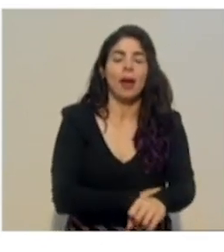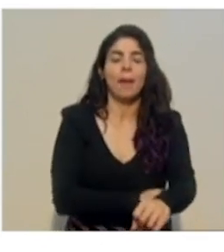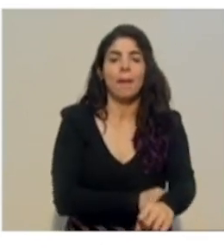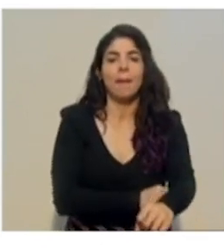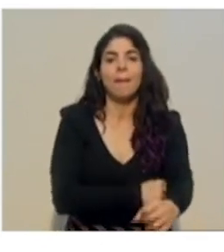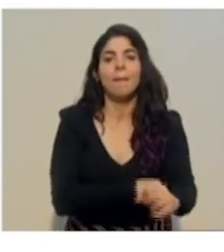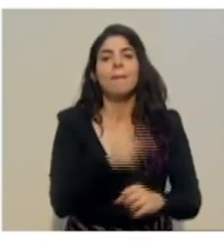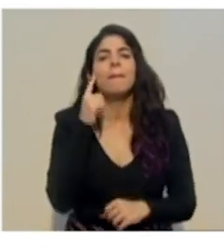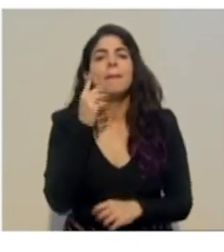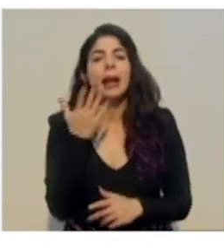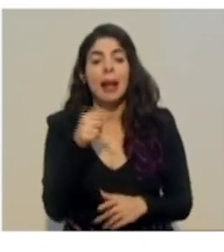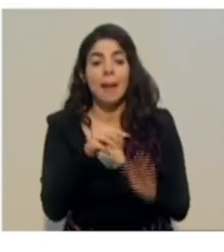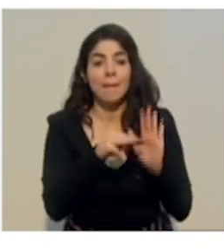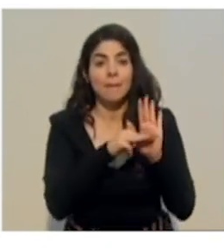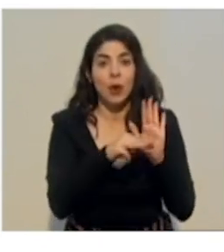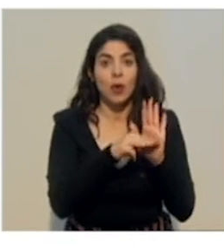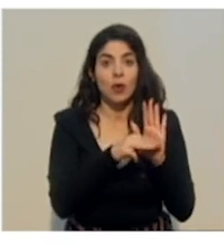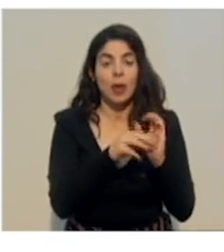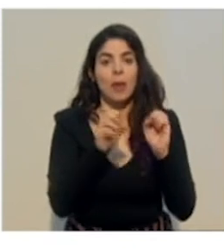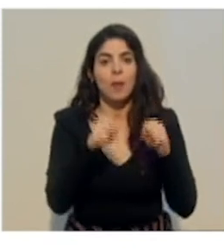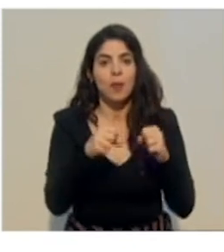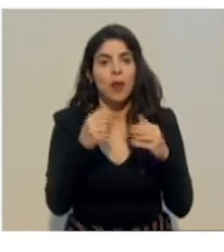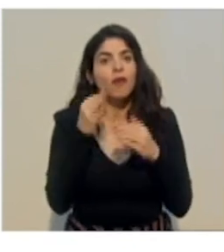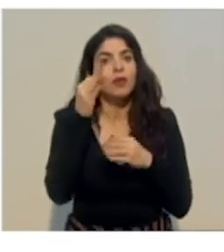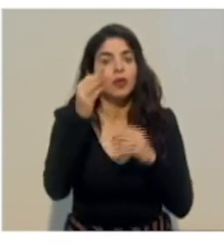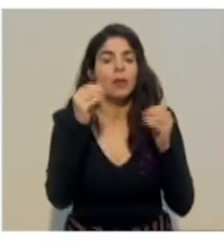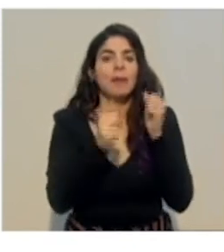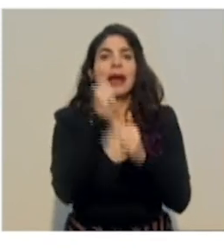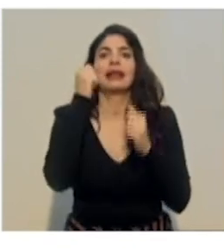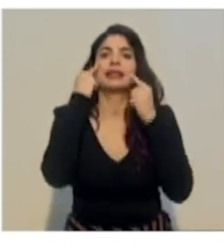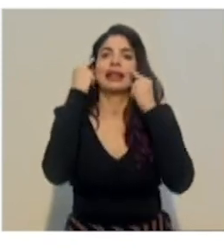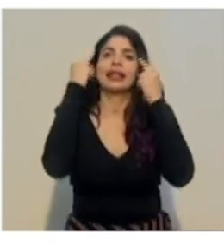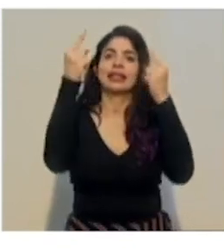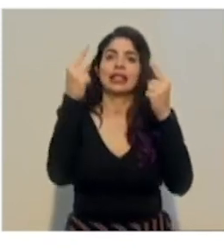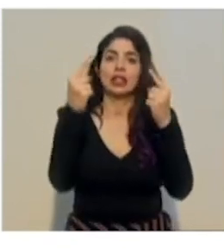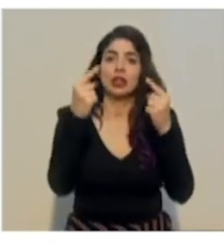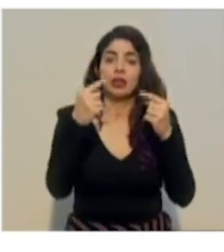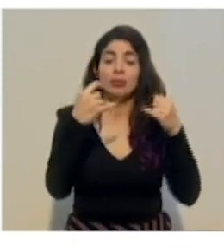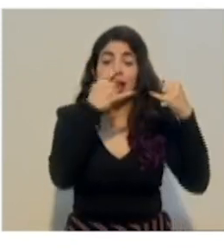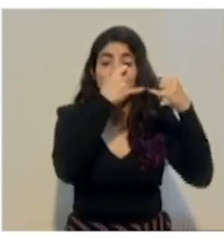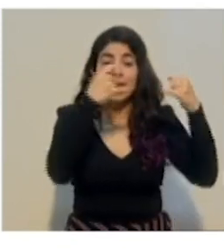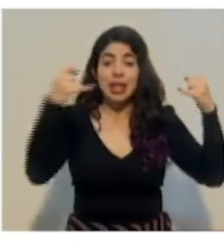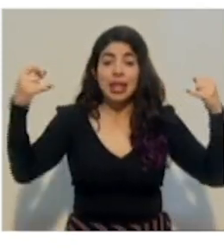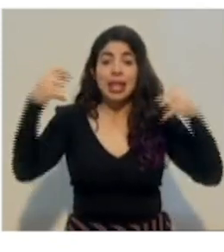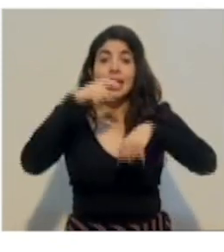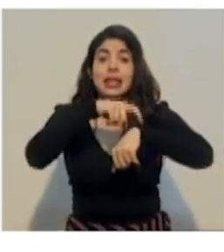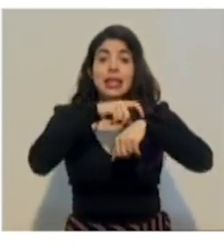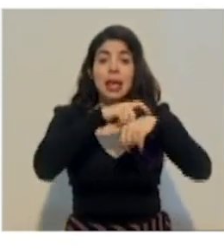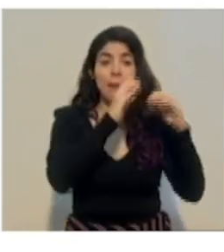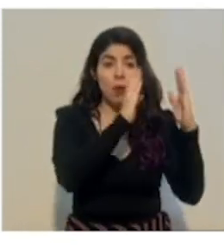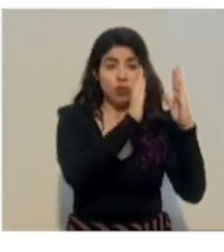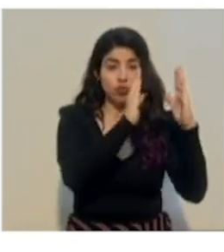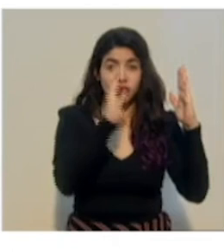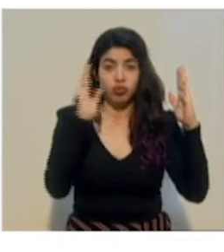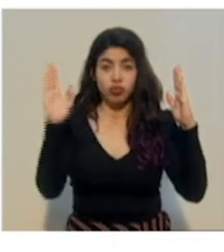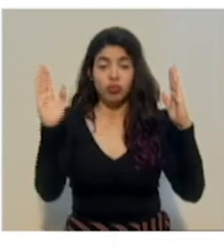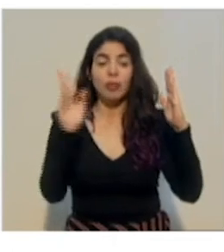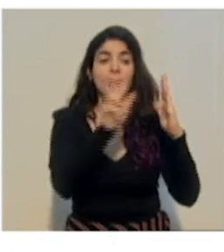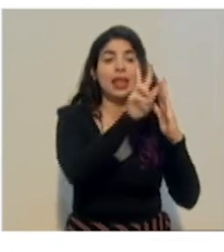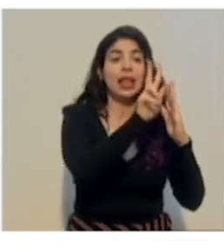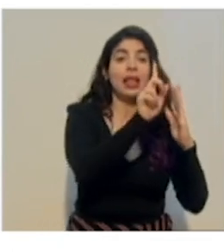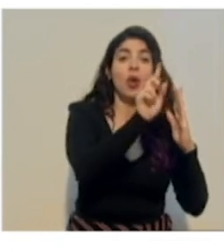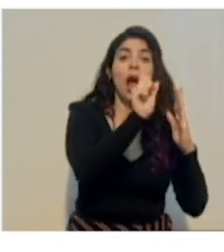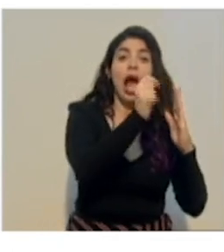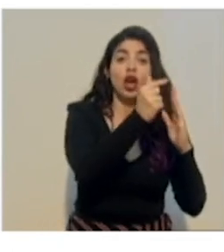modelo sea lo más exitoso posible. La línea de tiempo inmediata que tenemos prevista, bueno, entre el 31 de agosto y el 14 de